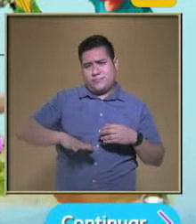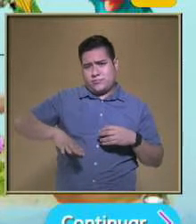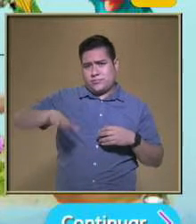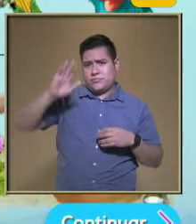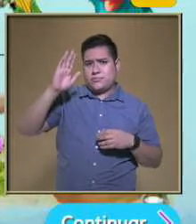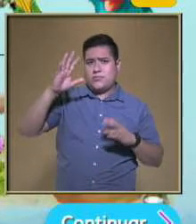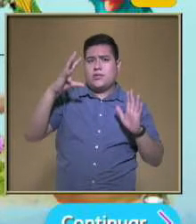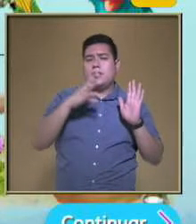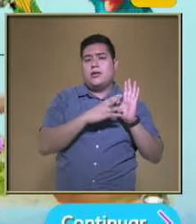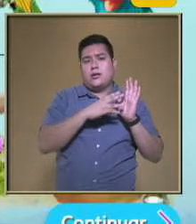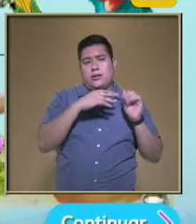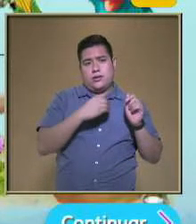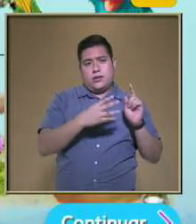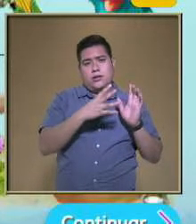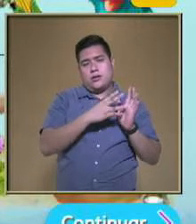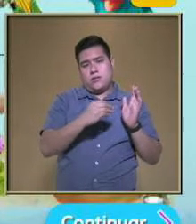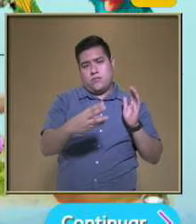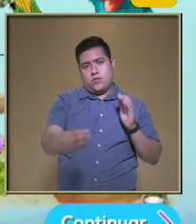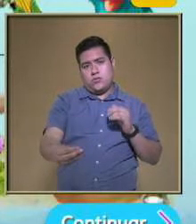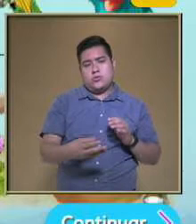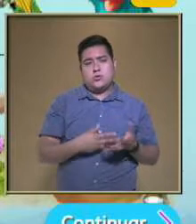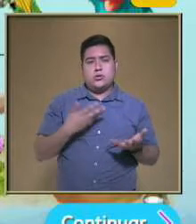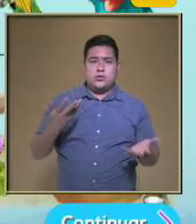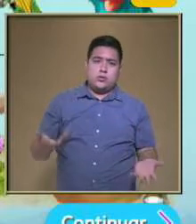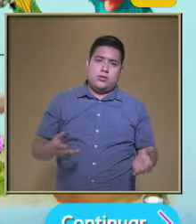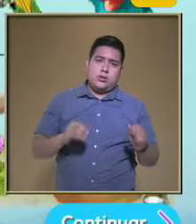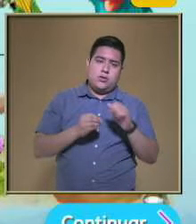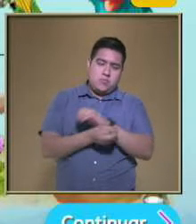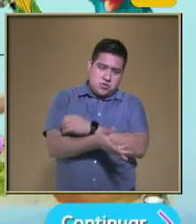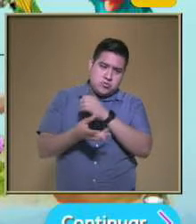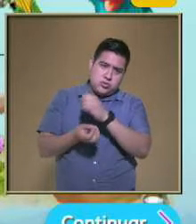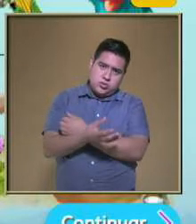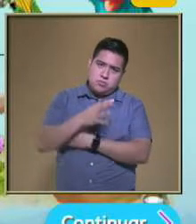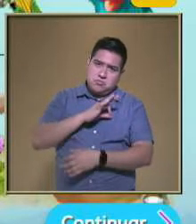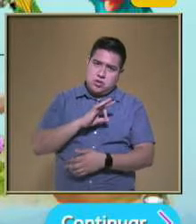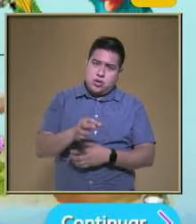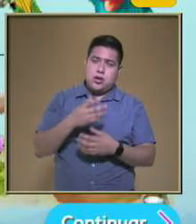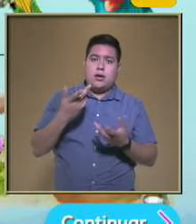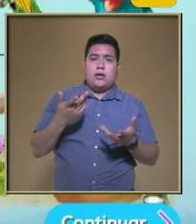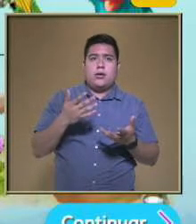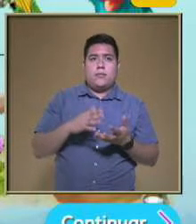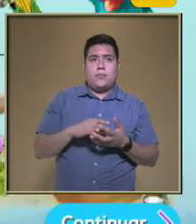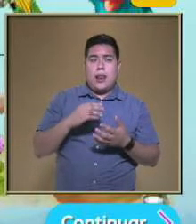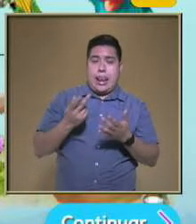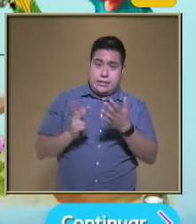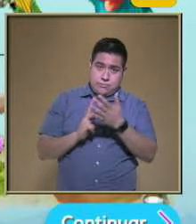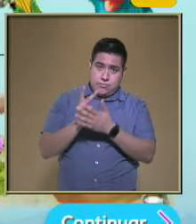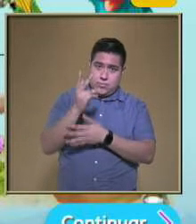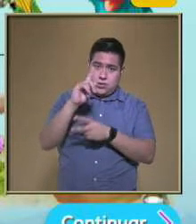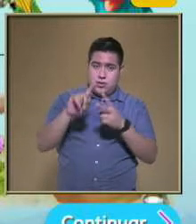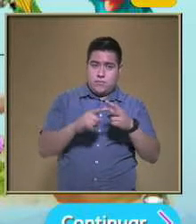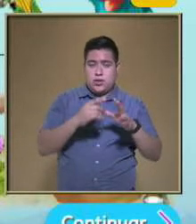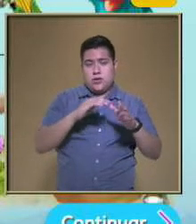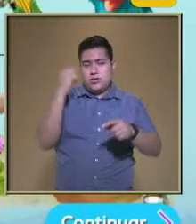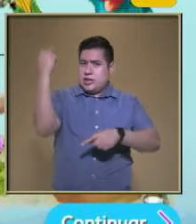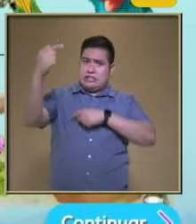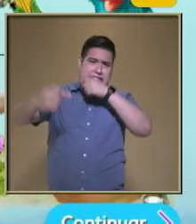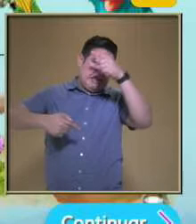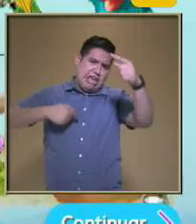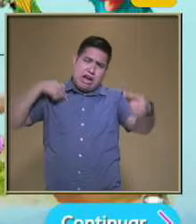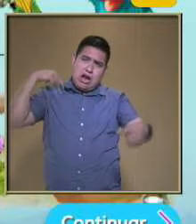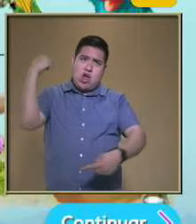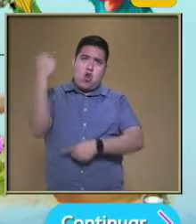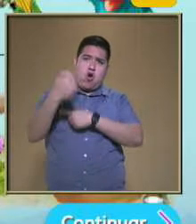todas Las plantas Dependen De la energía Del sol Ellos inician Este ciclo Y los animales Dependen de las plantas O de otros animales